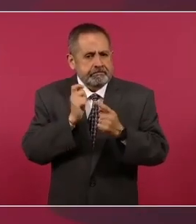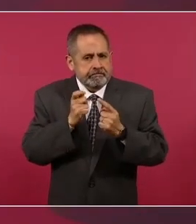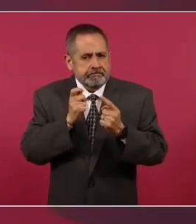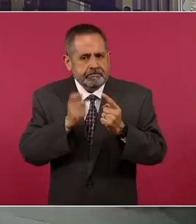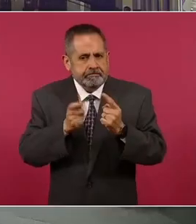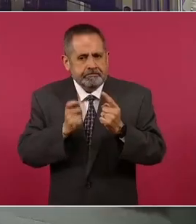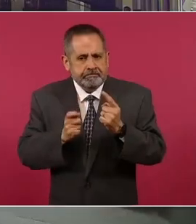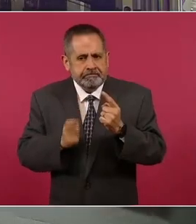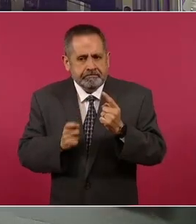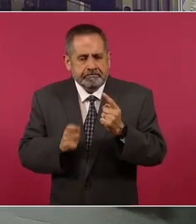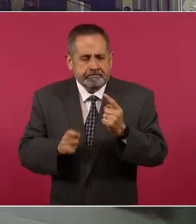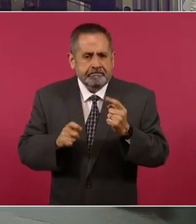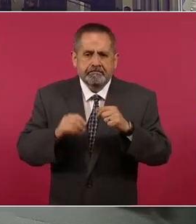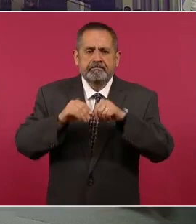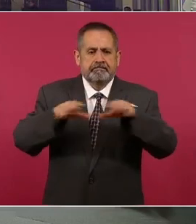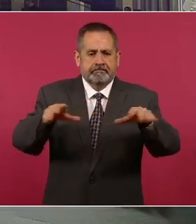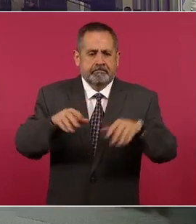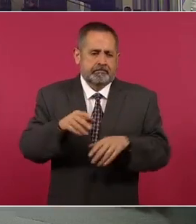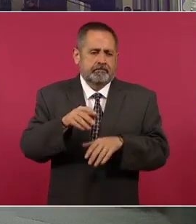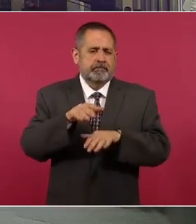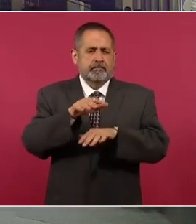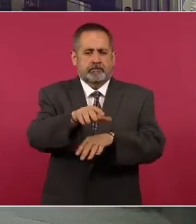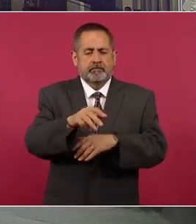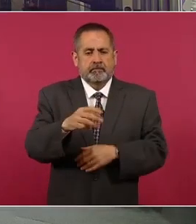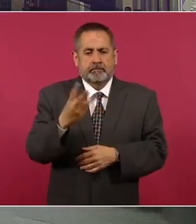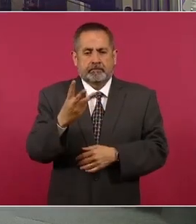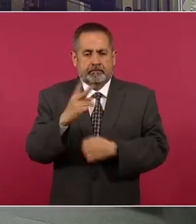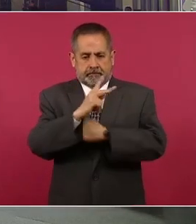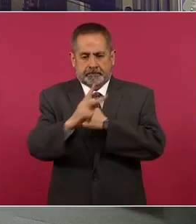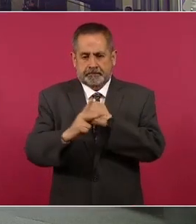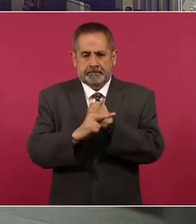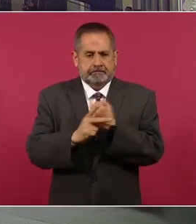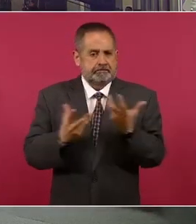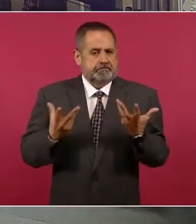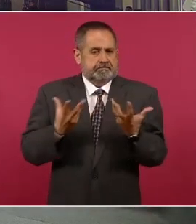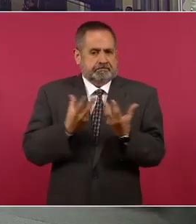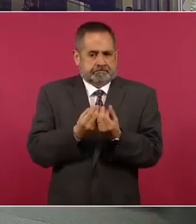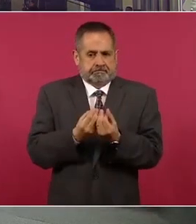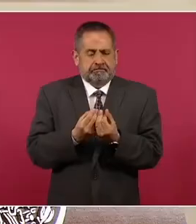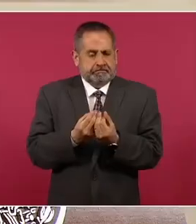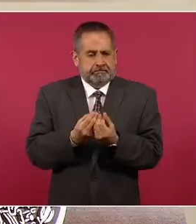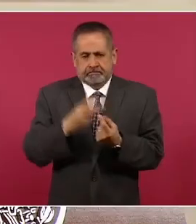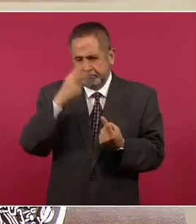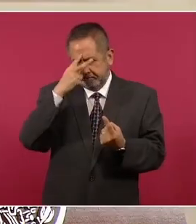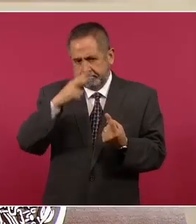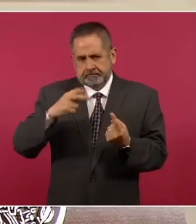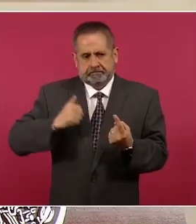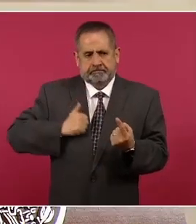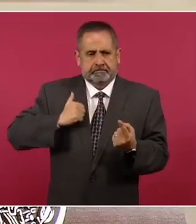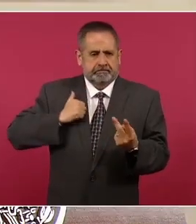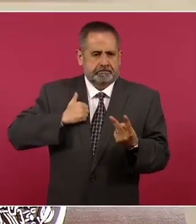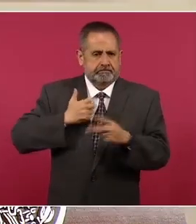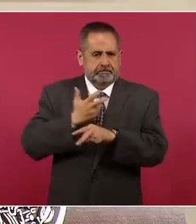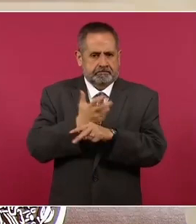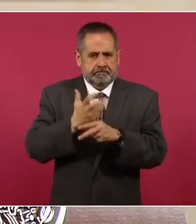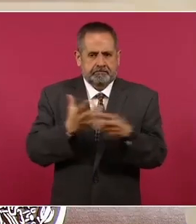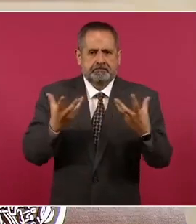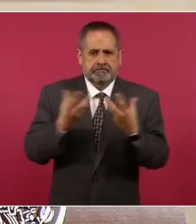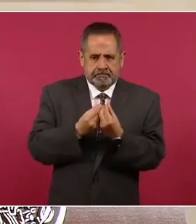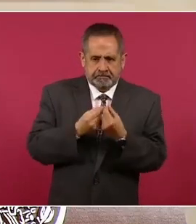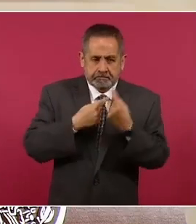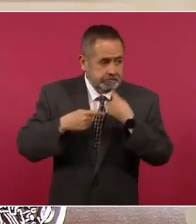de la cumbre y van a haber comunicados,